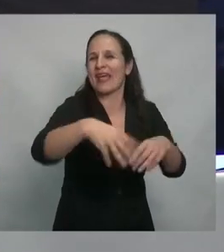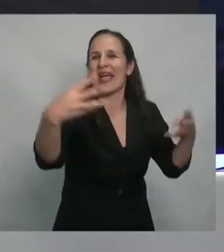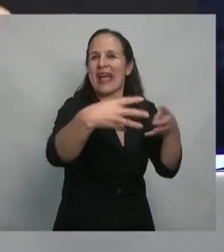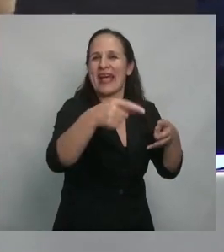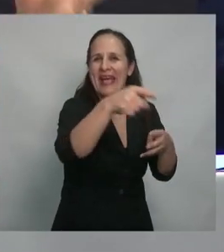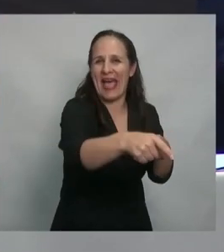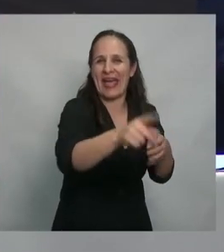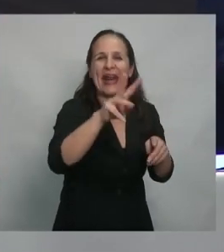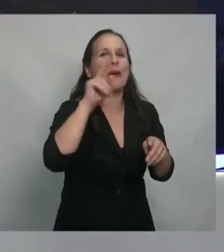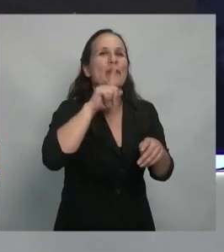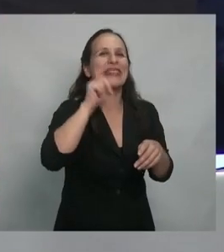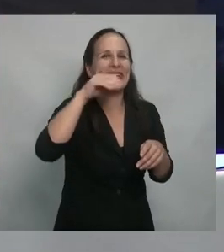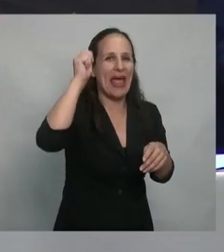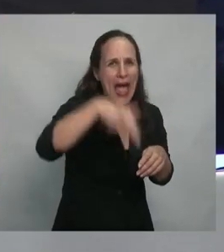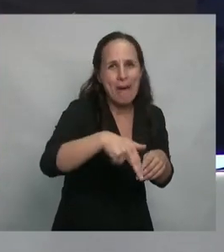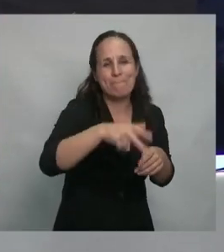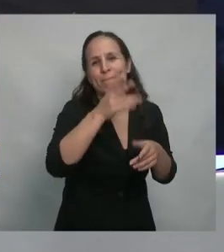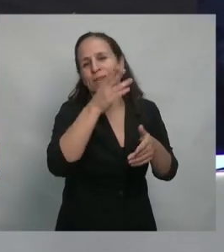hippie, los derechos cívicos,